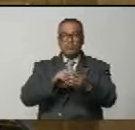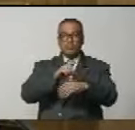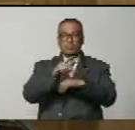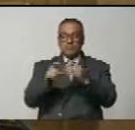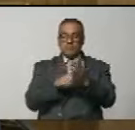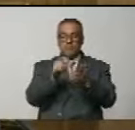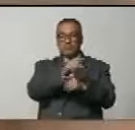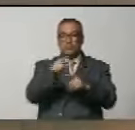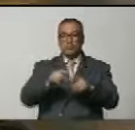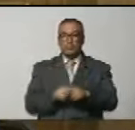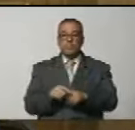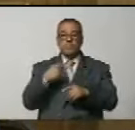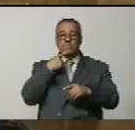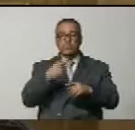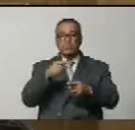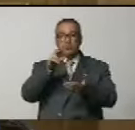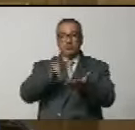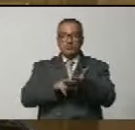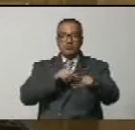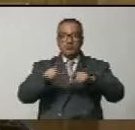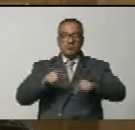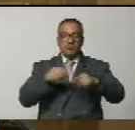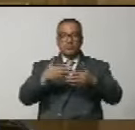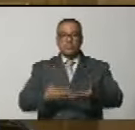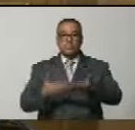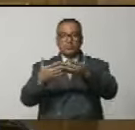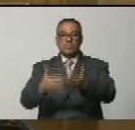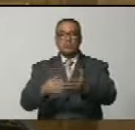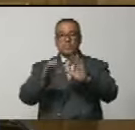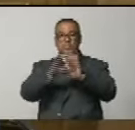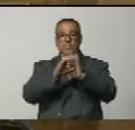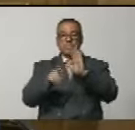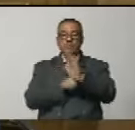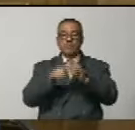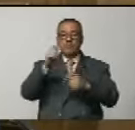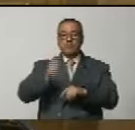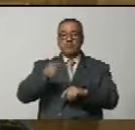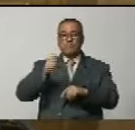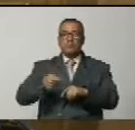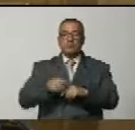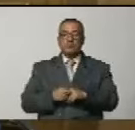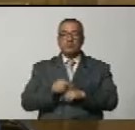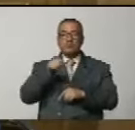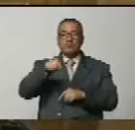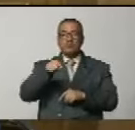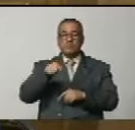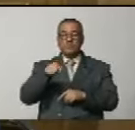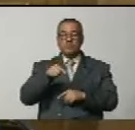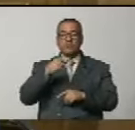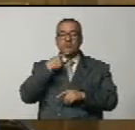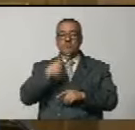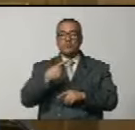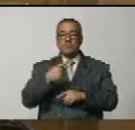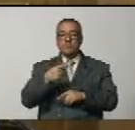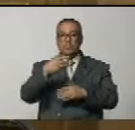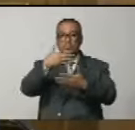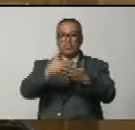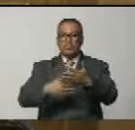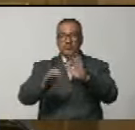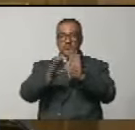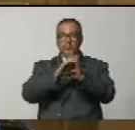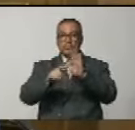unanimidad, declaró sancionada la ley y la remitió a la sala constitucional del Tribunal Supremo de Justicia para que se pronuncie acerca de la